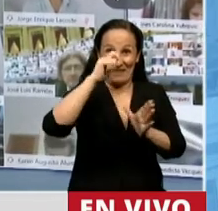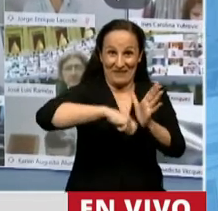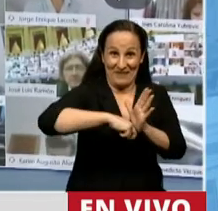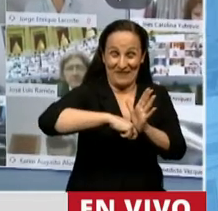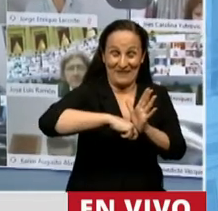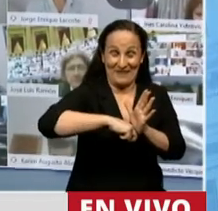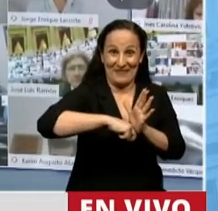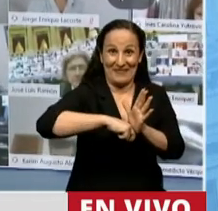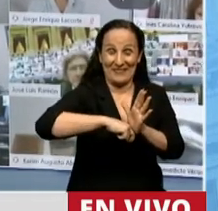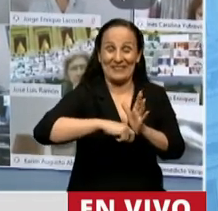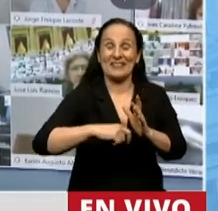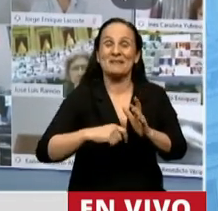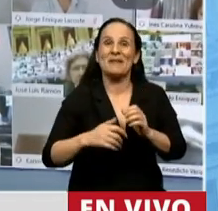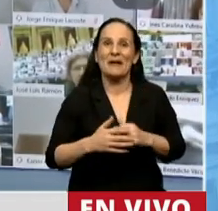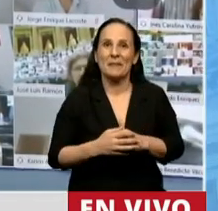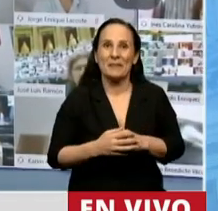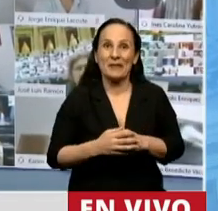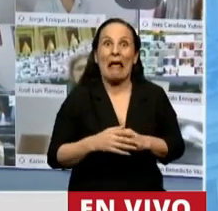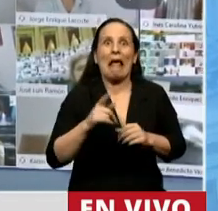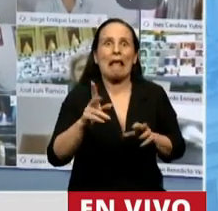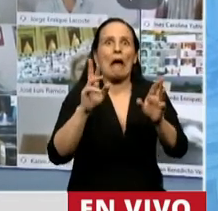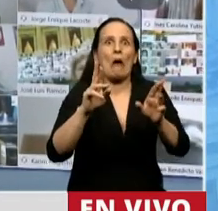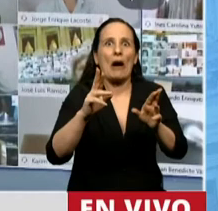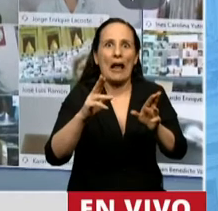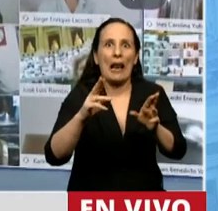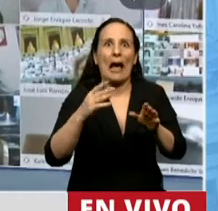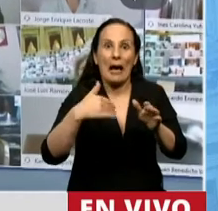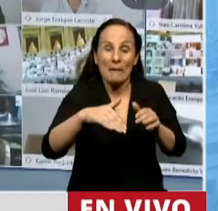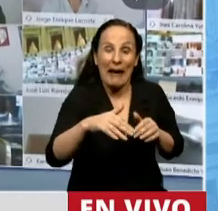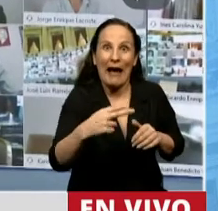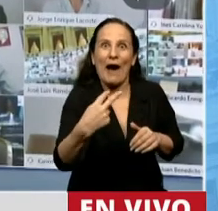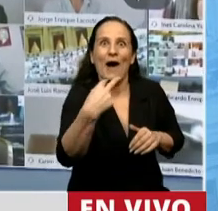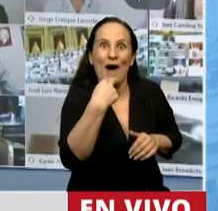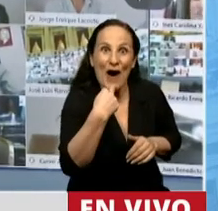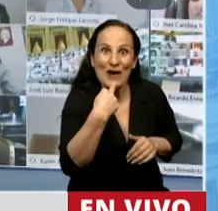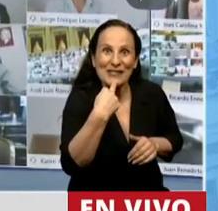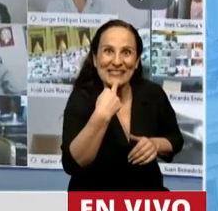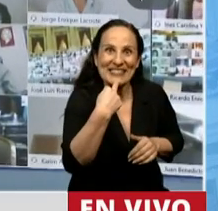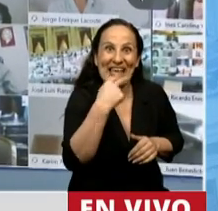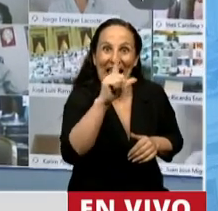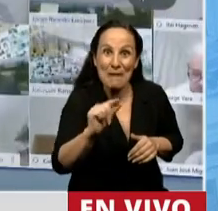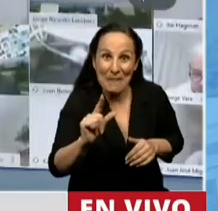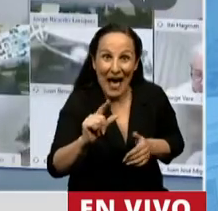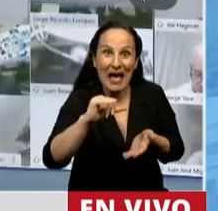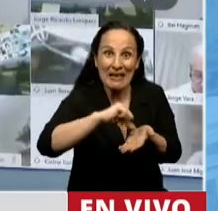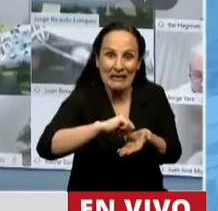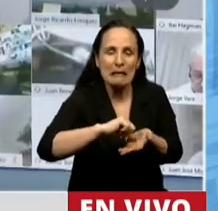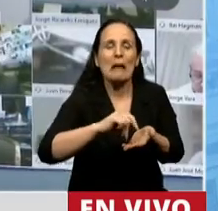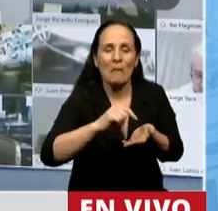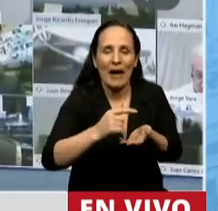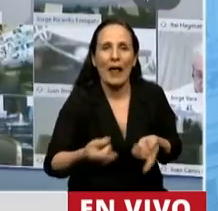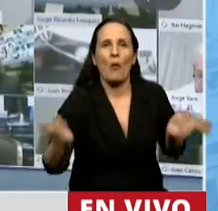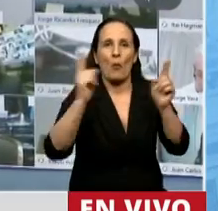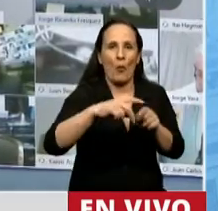al décimo primer país para después también que vuelva a este